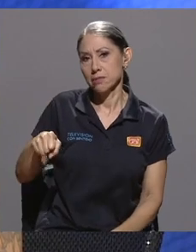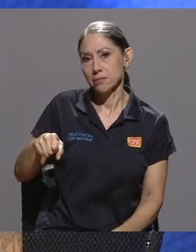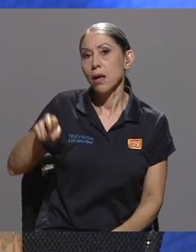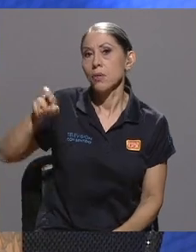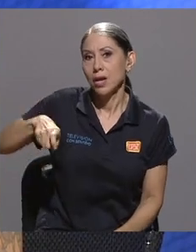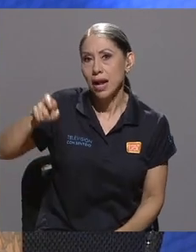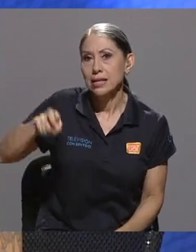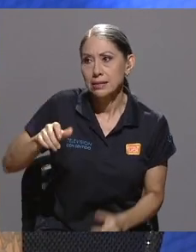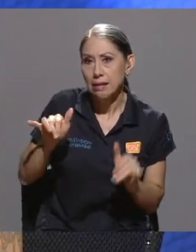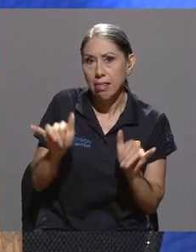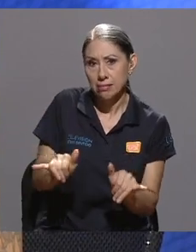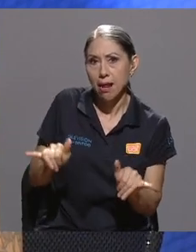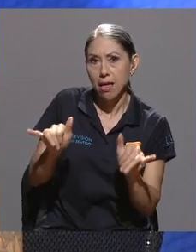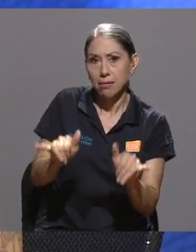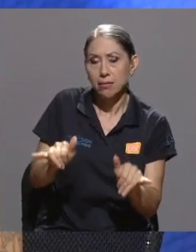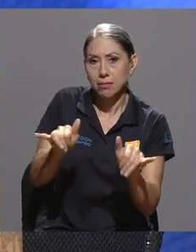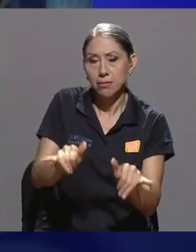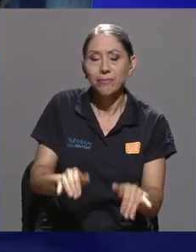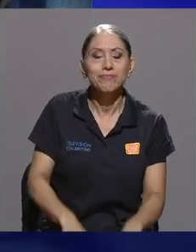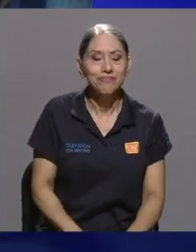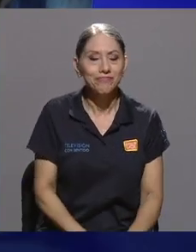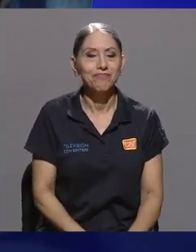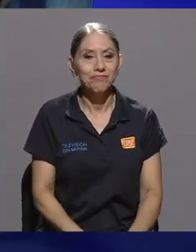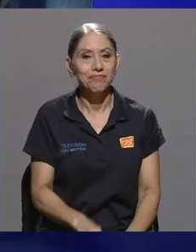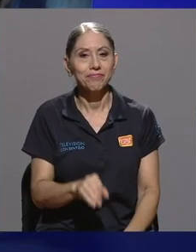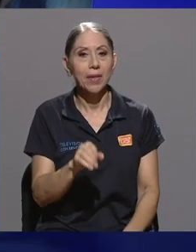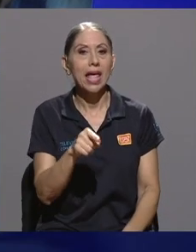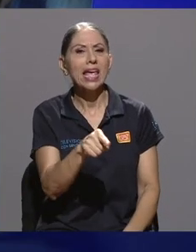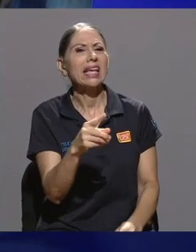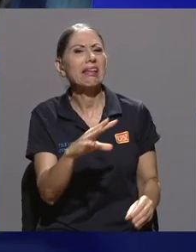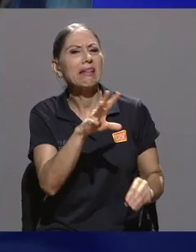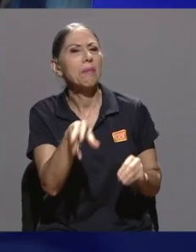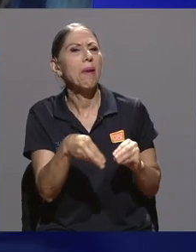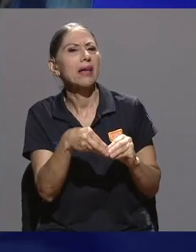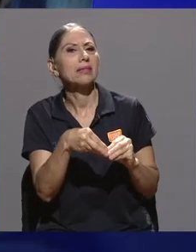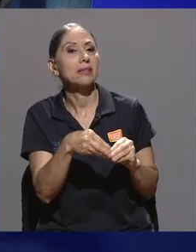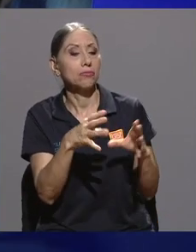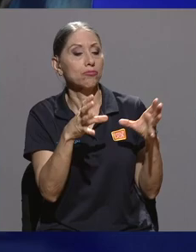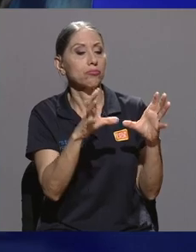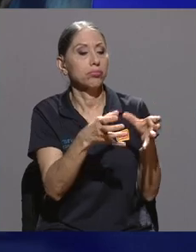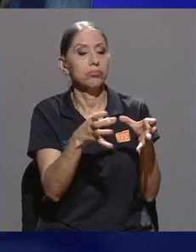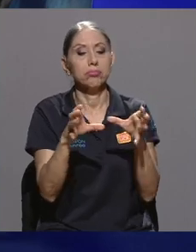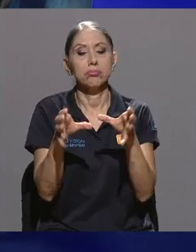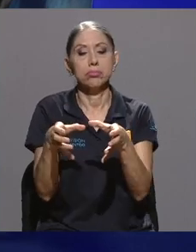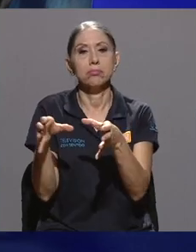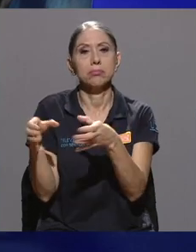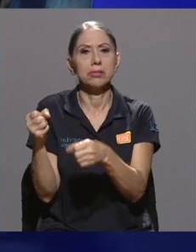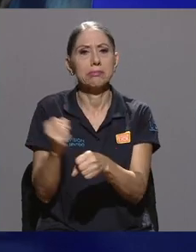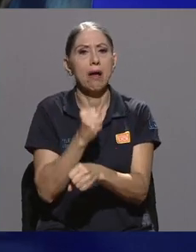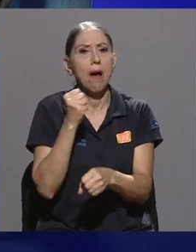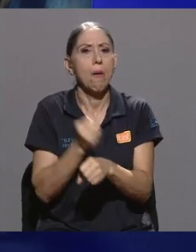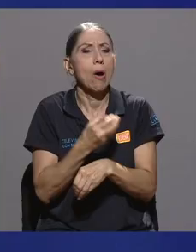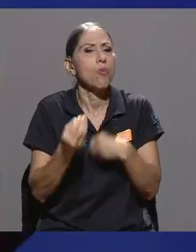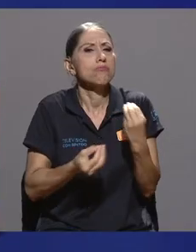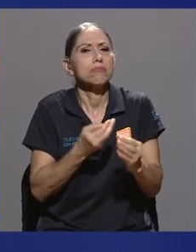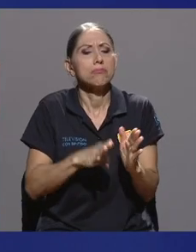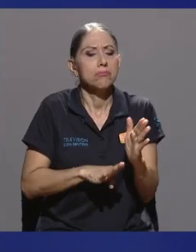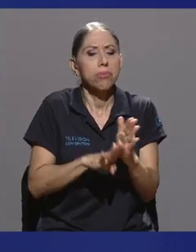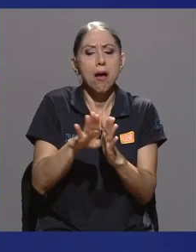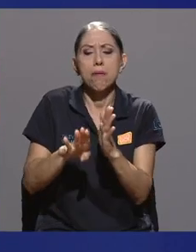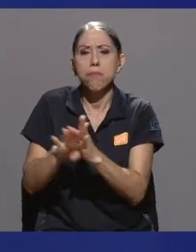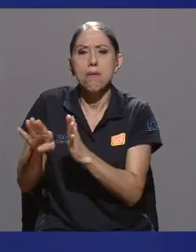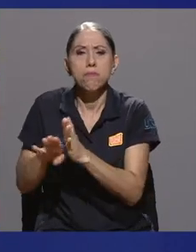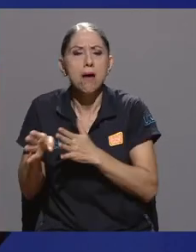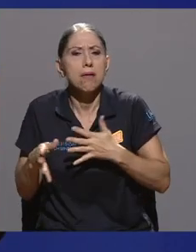digamos. Exacto. Y qué más, ¿en ese trabajo de comisiones, por dónde andan los avances, por dónde